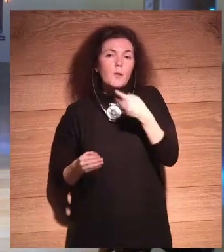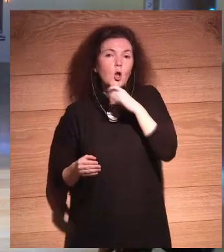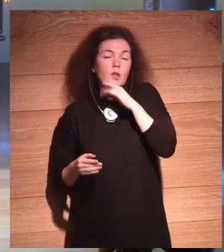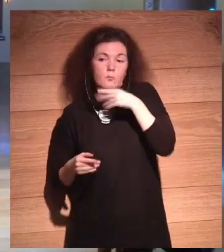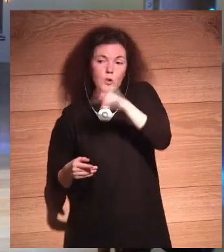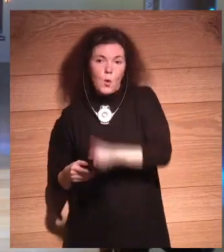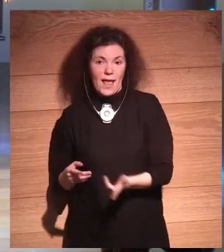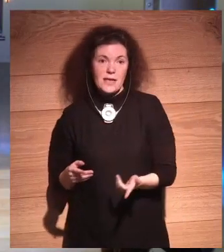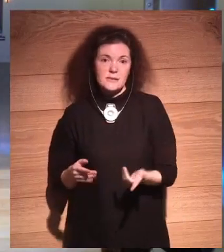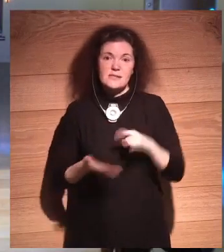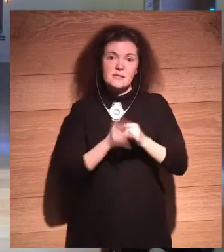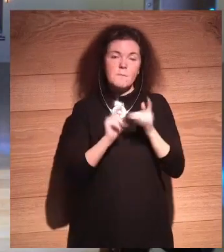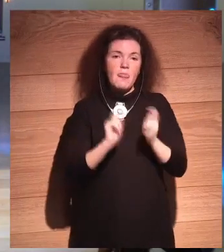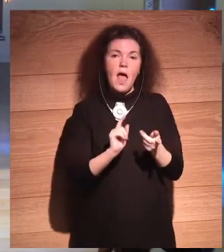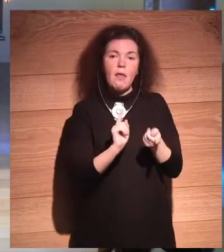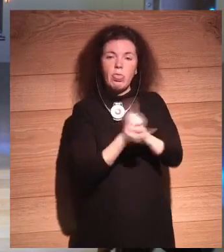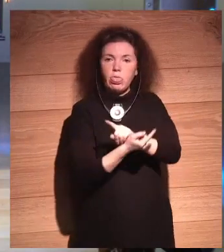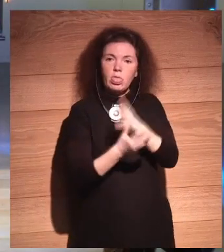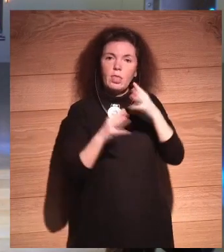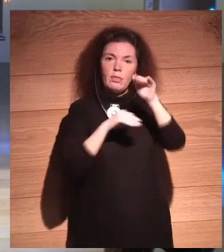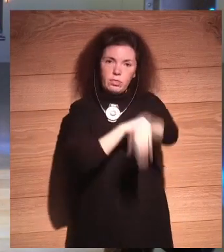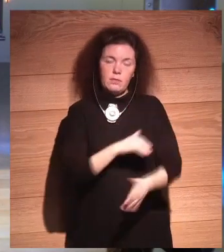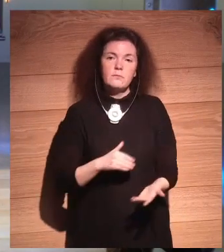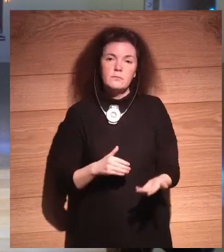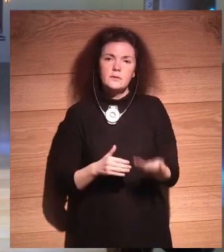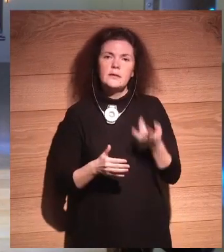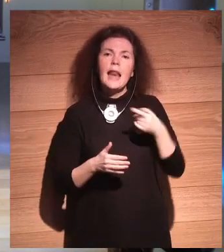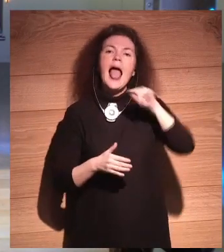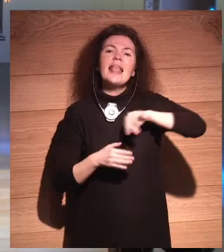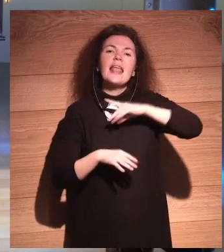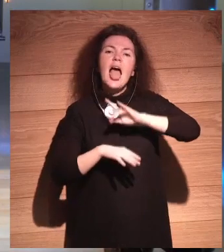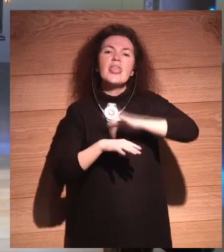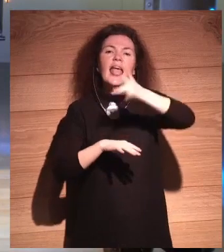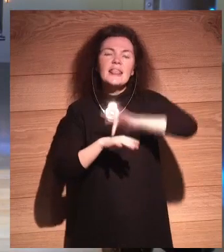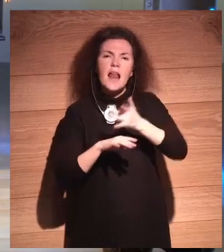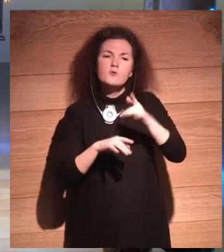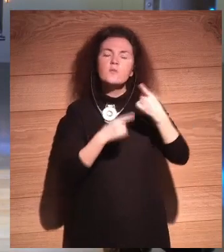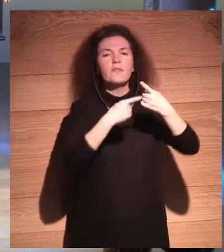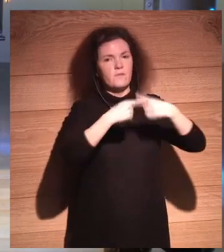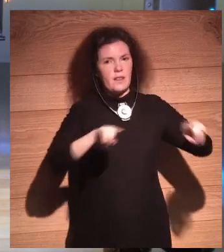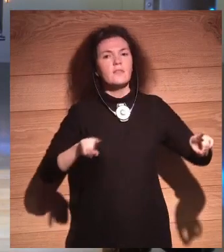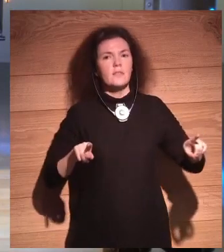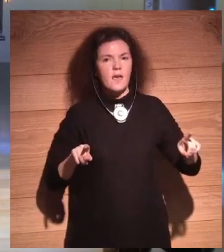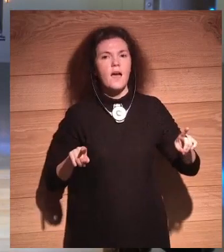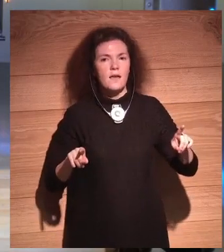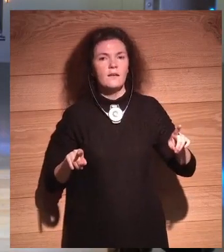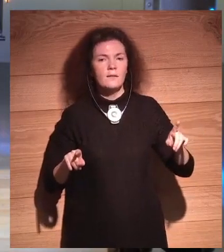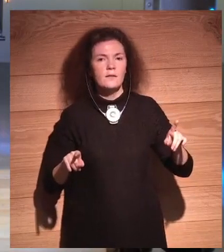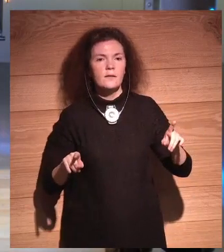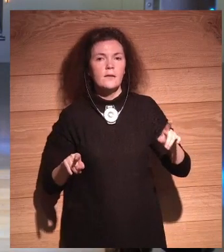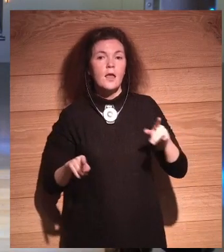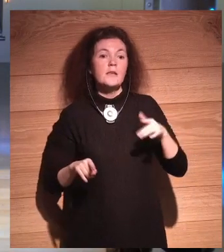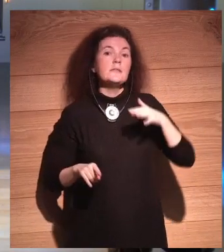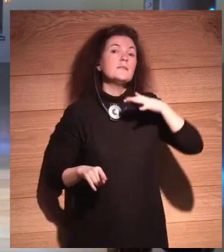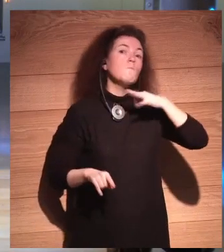El sistema se pervierte a sí mismo de esta manera. La ética digital es una diferencia entre lo que es